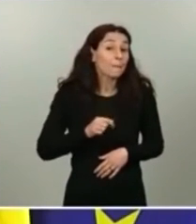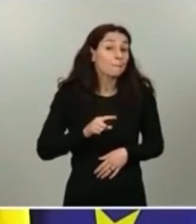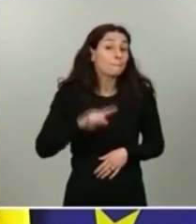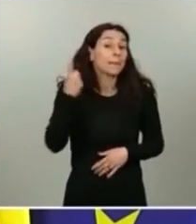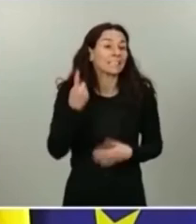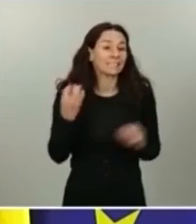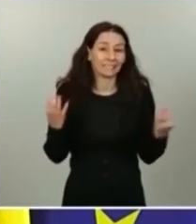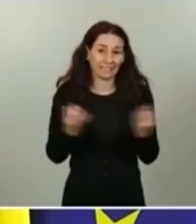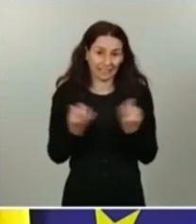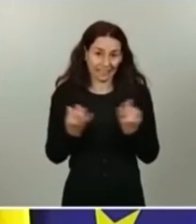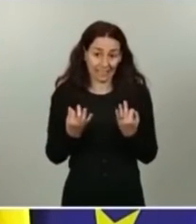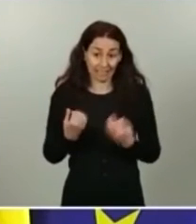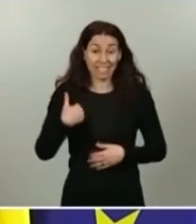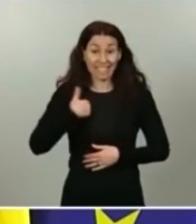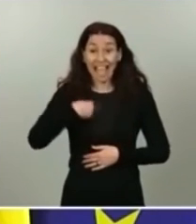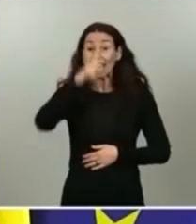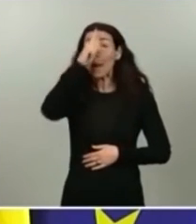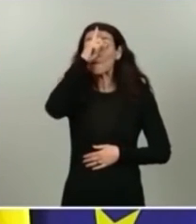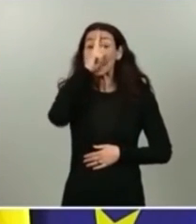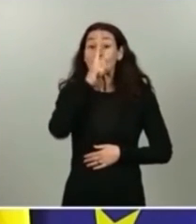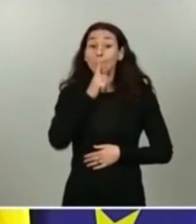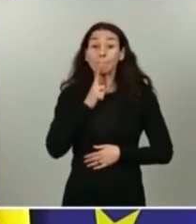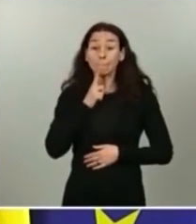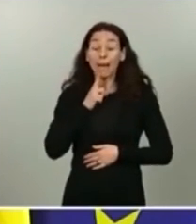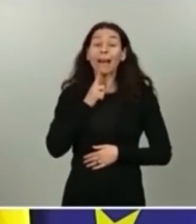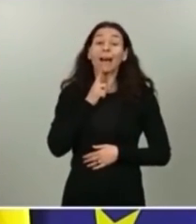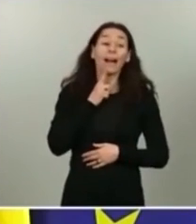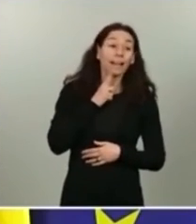gremio. Todo es mejor cuando se trabaja en grupo.